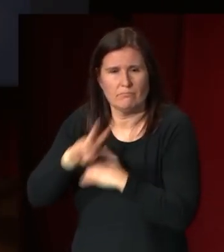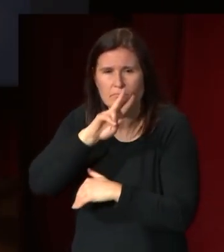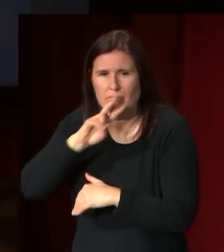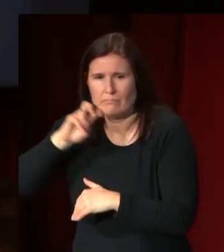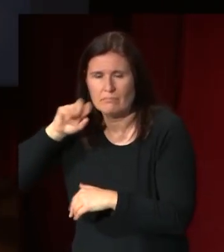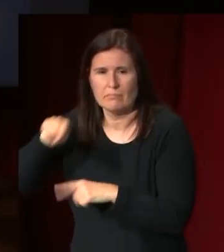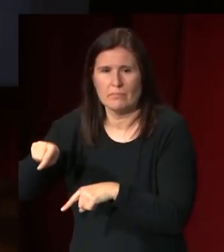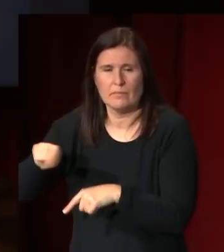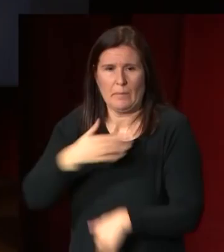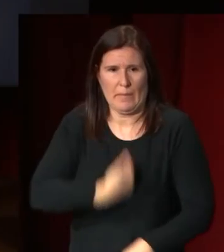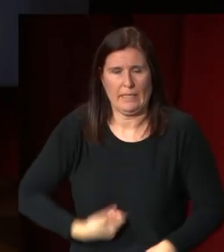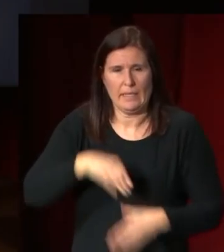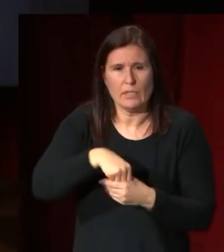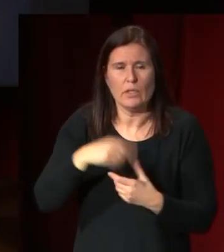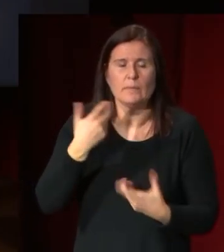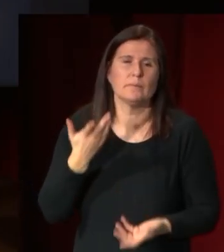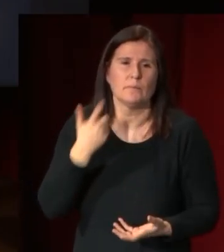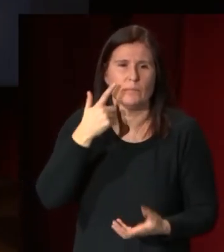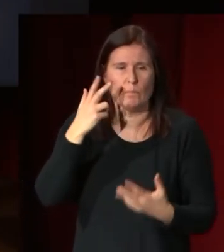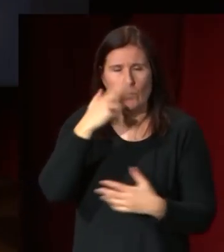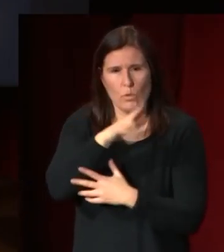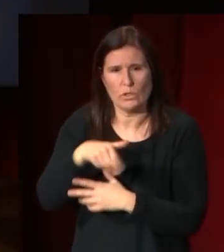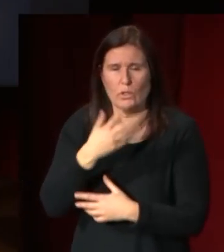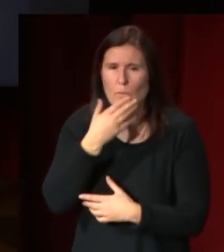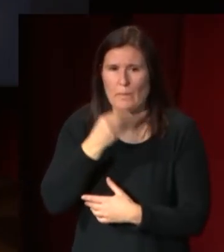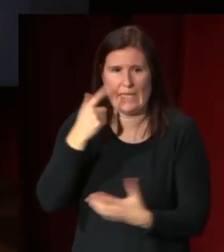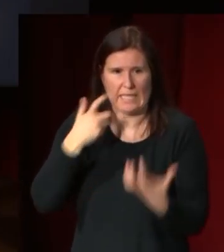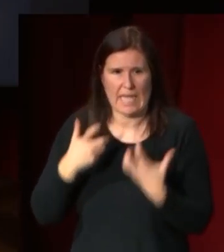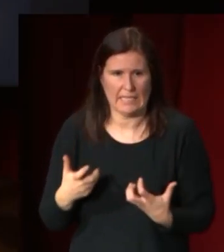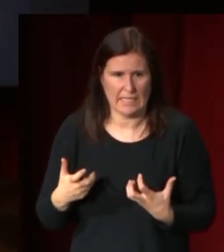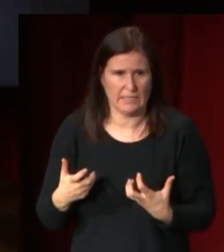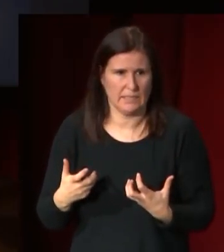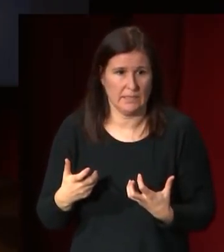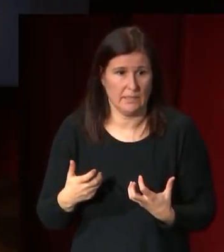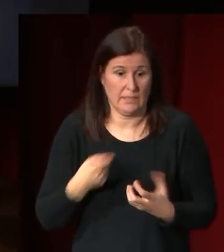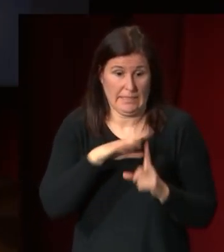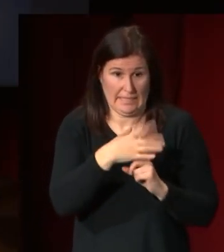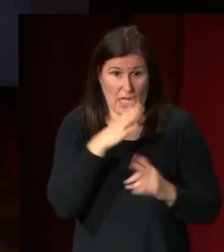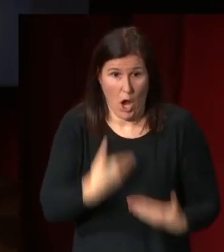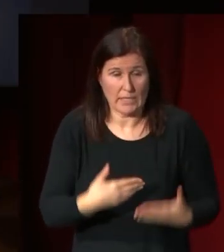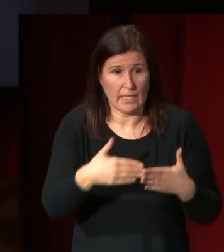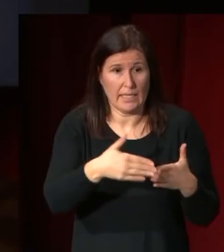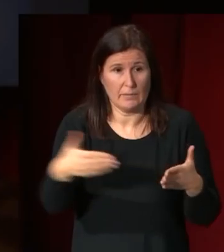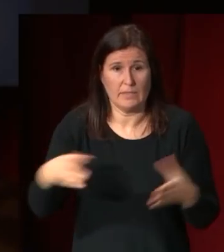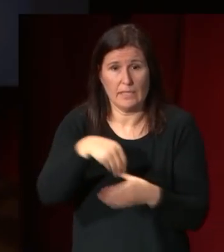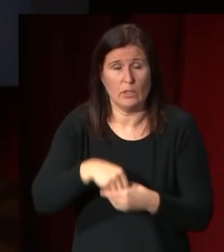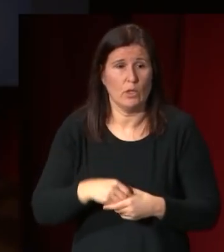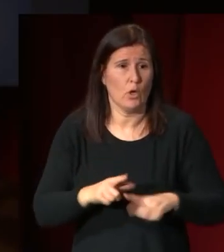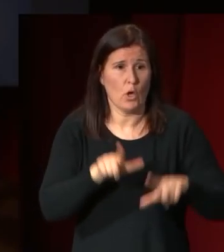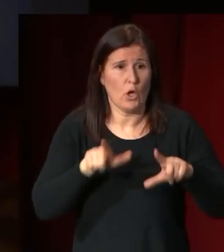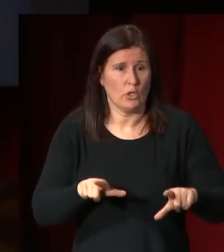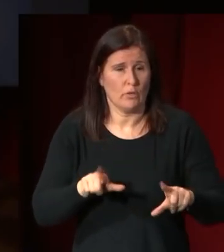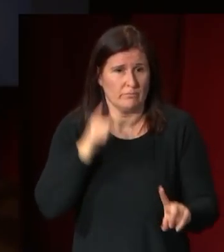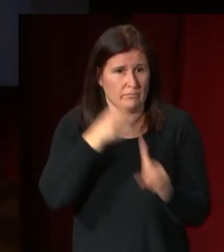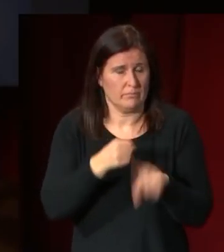pertenece al Museo de Bellas Artes al Palacio Frés y en este caso que están expuestas en un salón dedicado a la